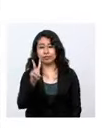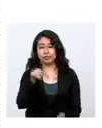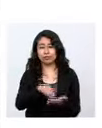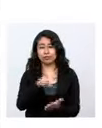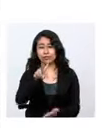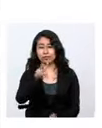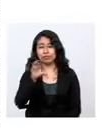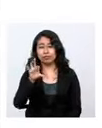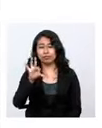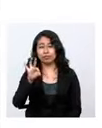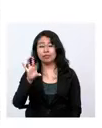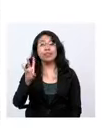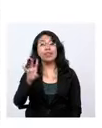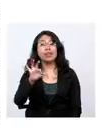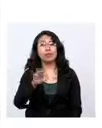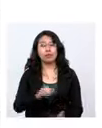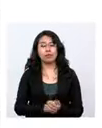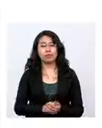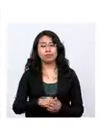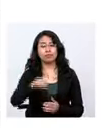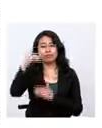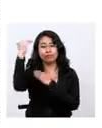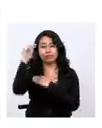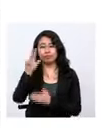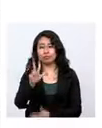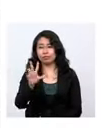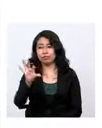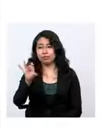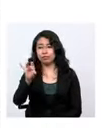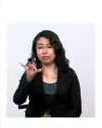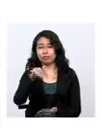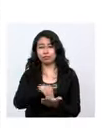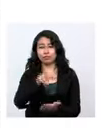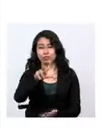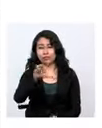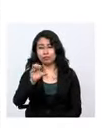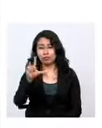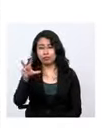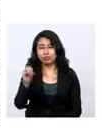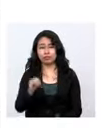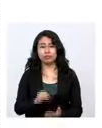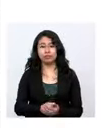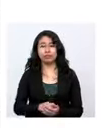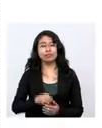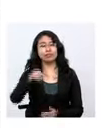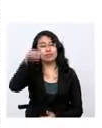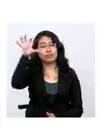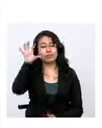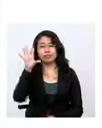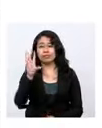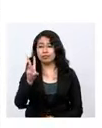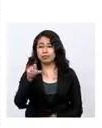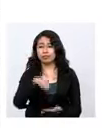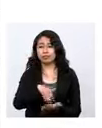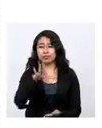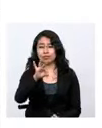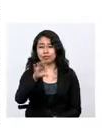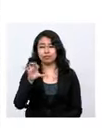.279. Santa Cruz, 38.330. Y Tarija, 6